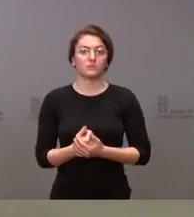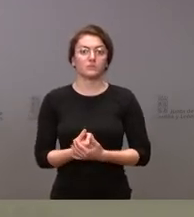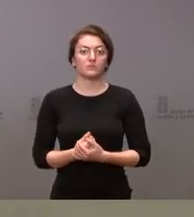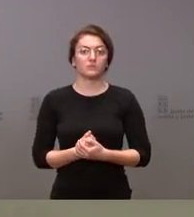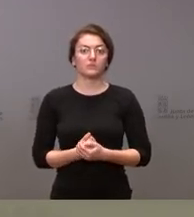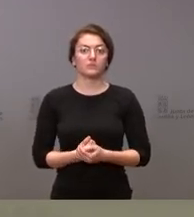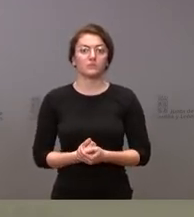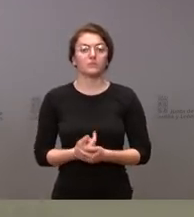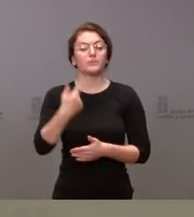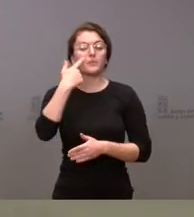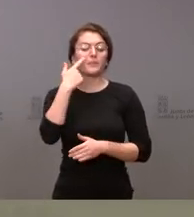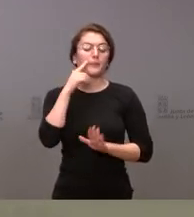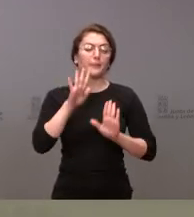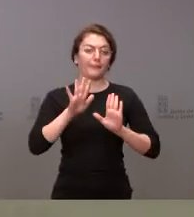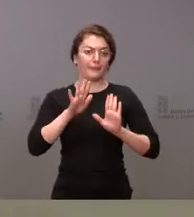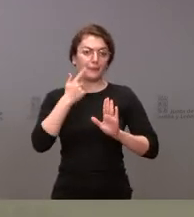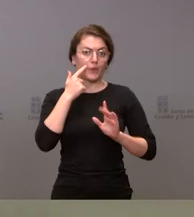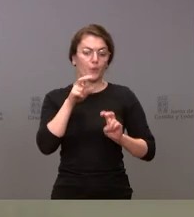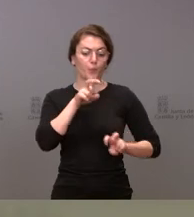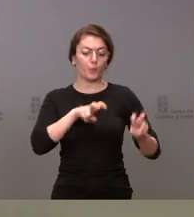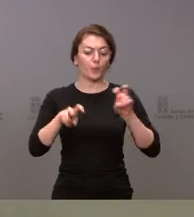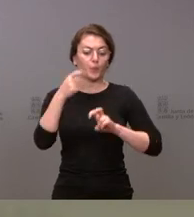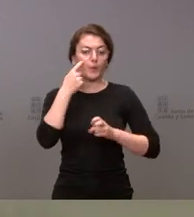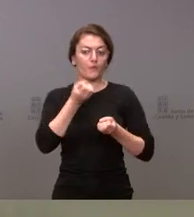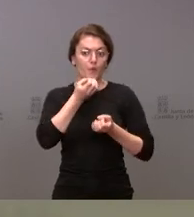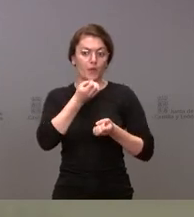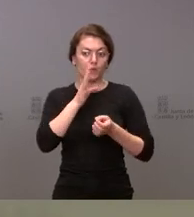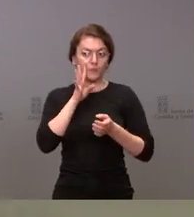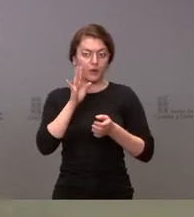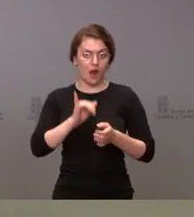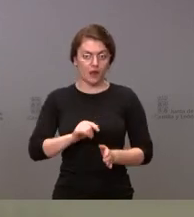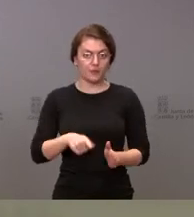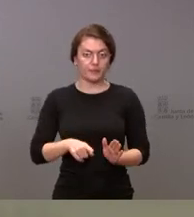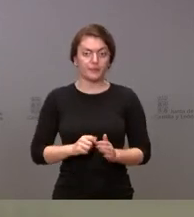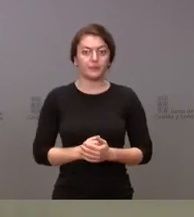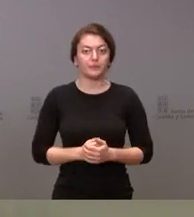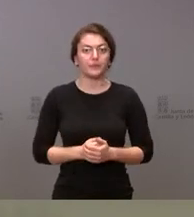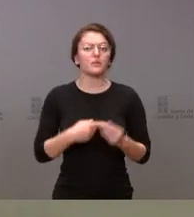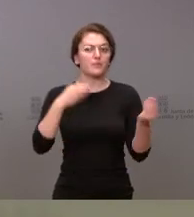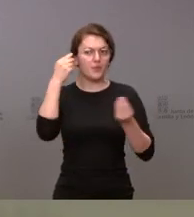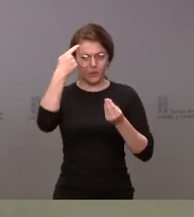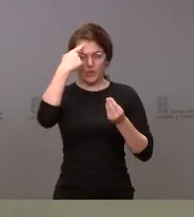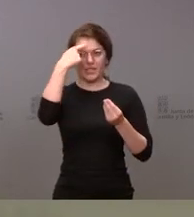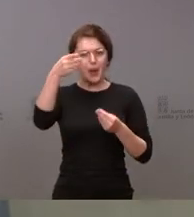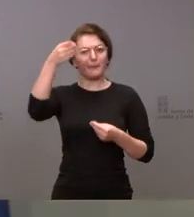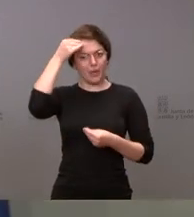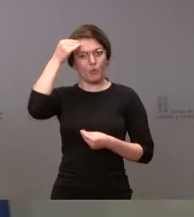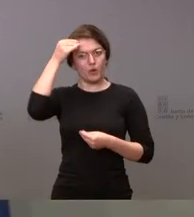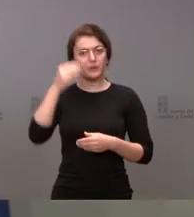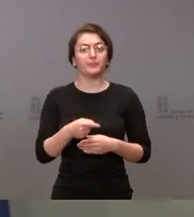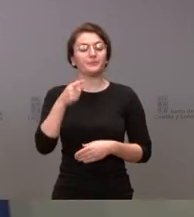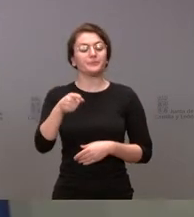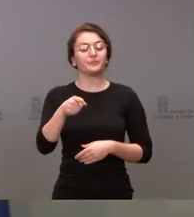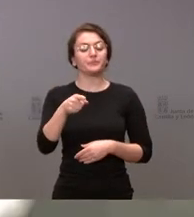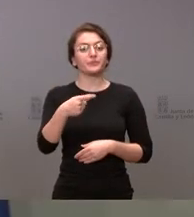Un momento que busco la información que la tengo aquí. Bueno, creo que me la sé de memoria. Plantea usted